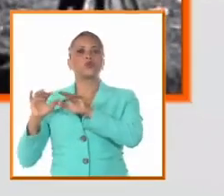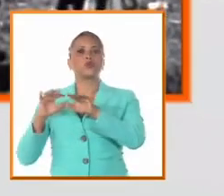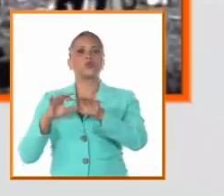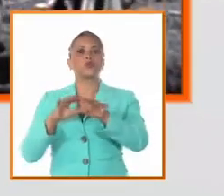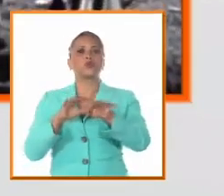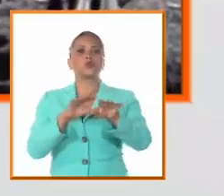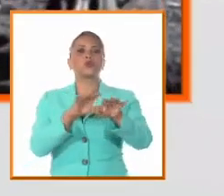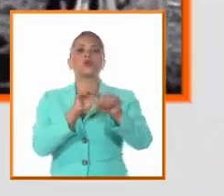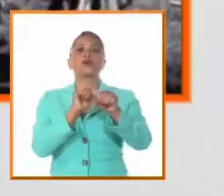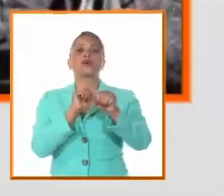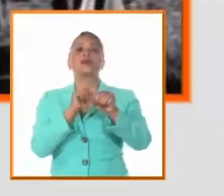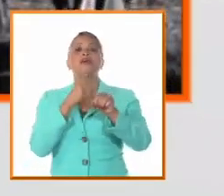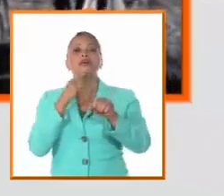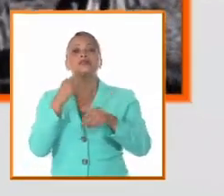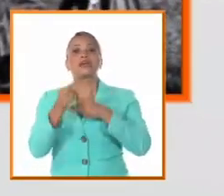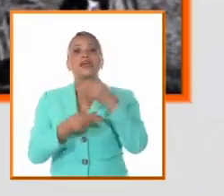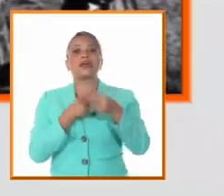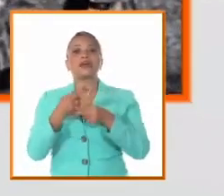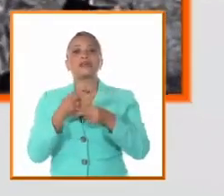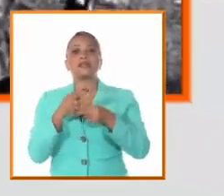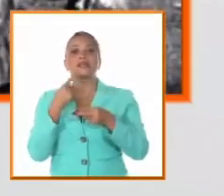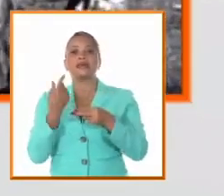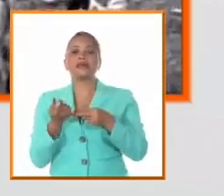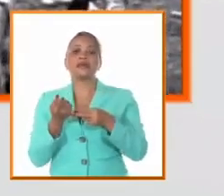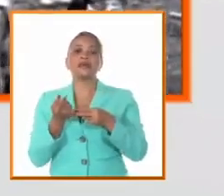alzamiento que se produce en